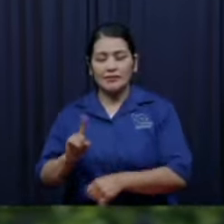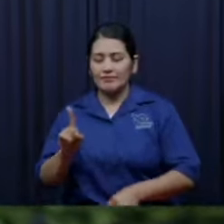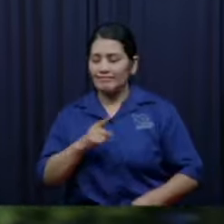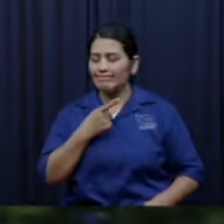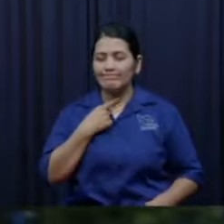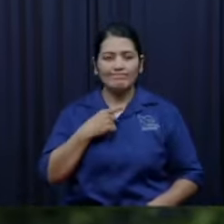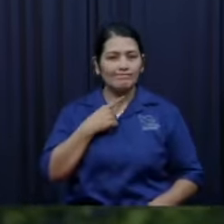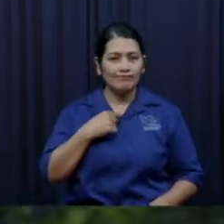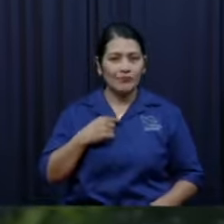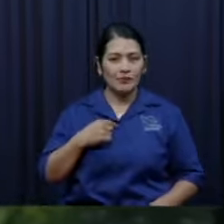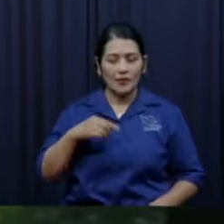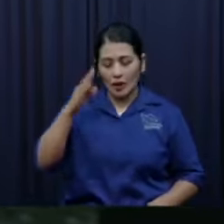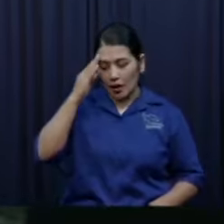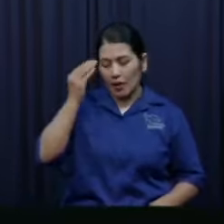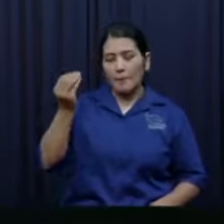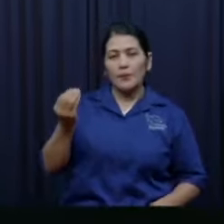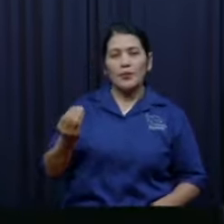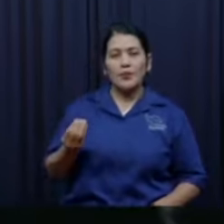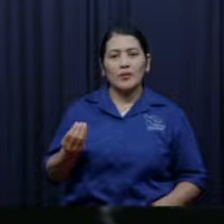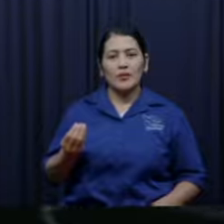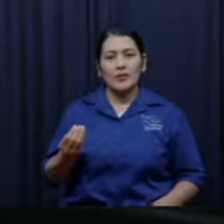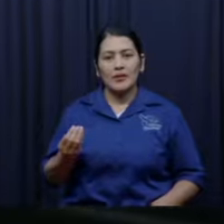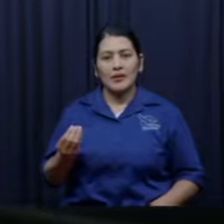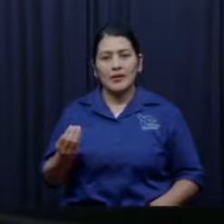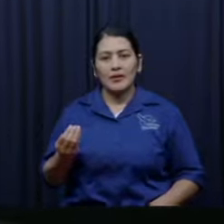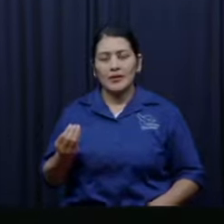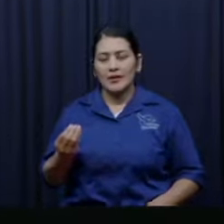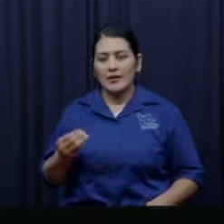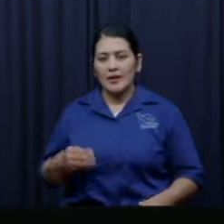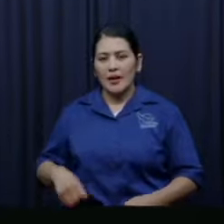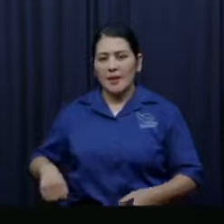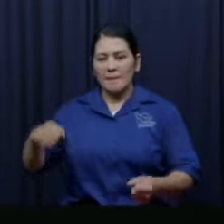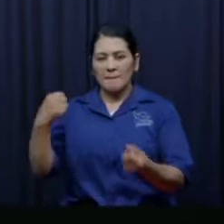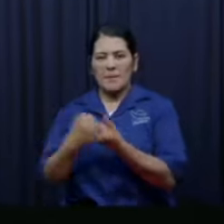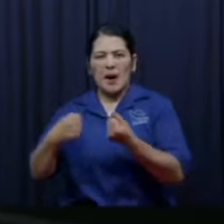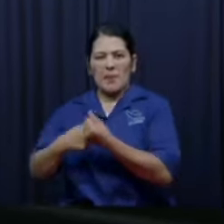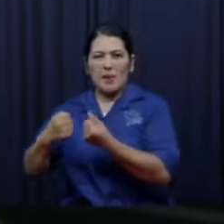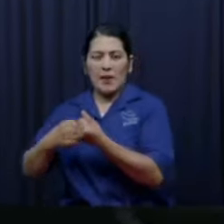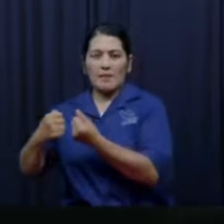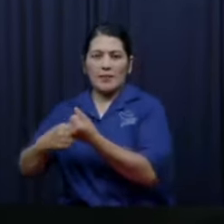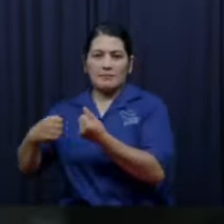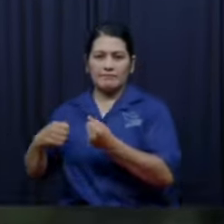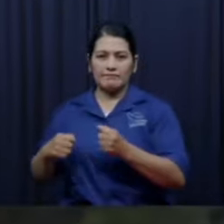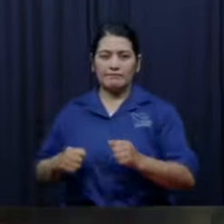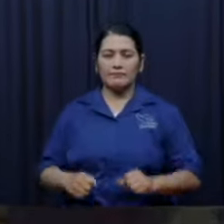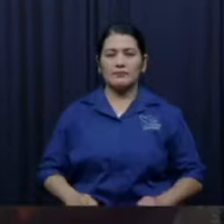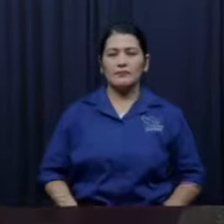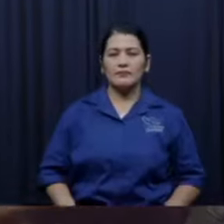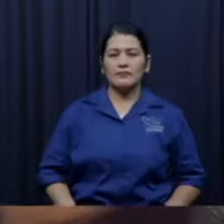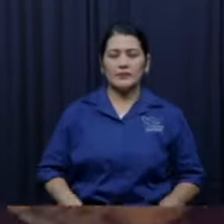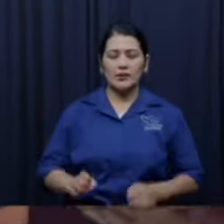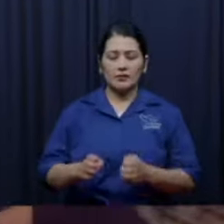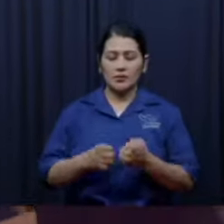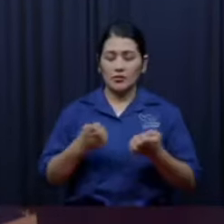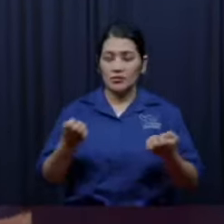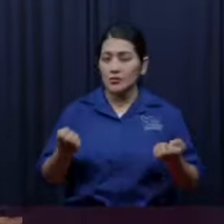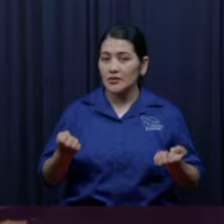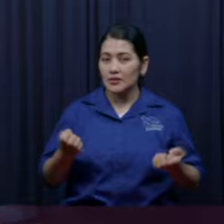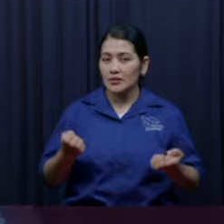si para que se van a ir a pelear al campo de fútbol digo yo pues entonces la necedad llama a los golpes